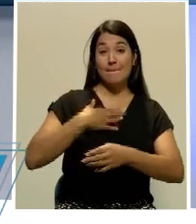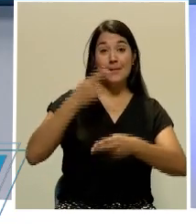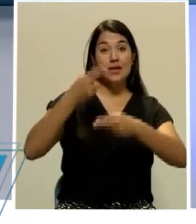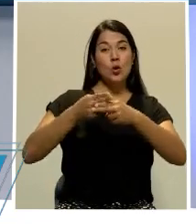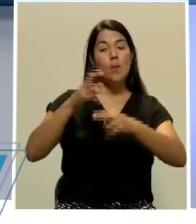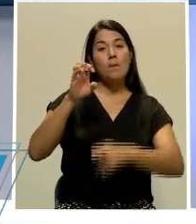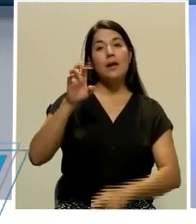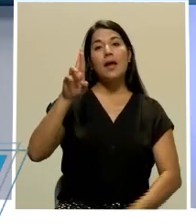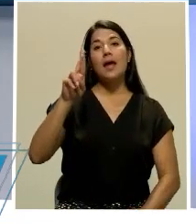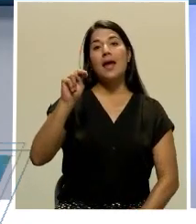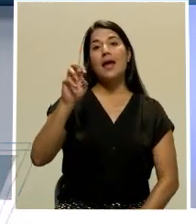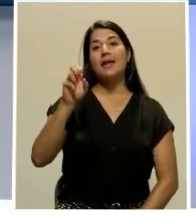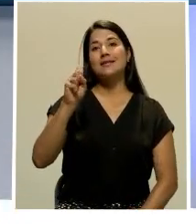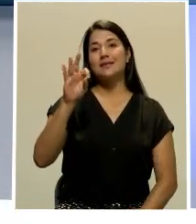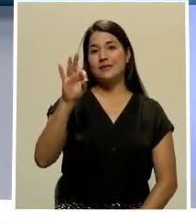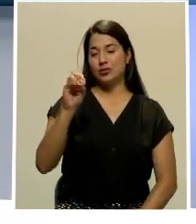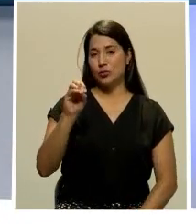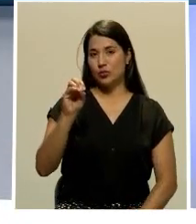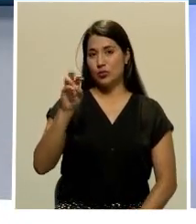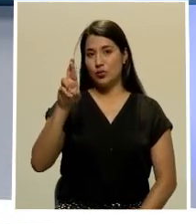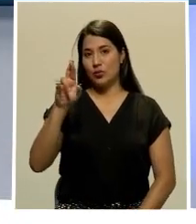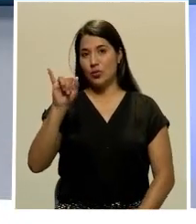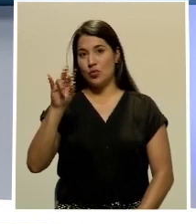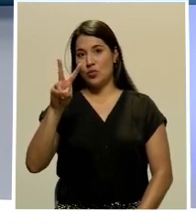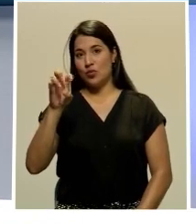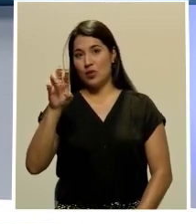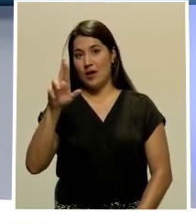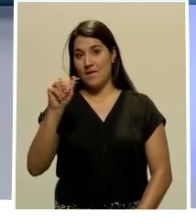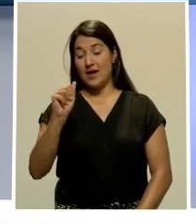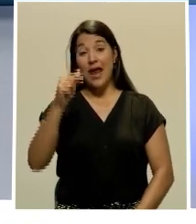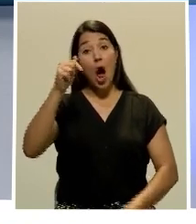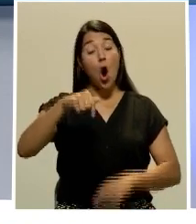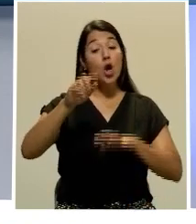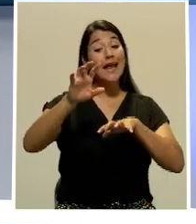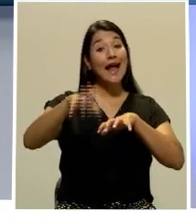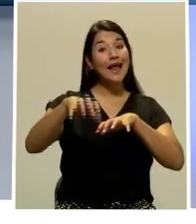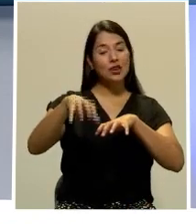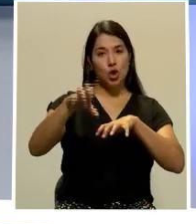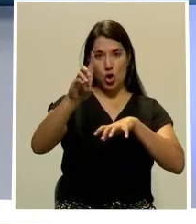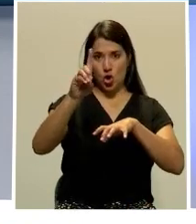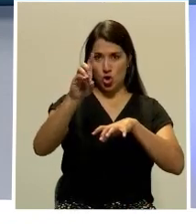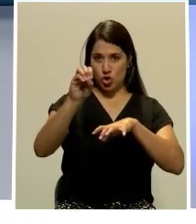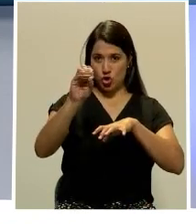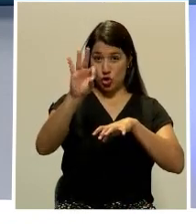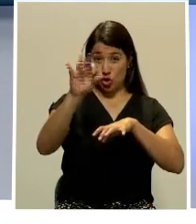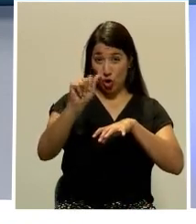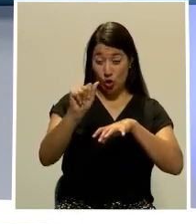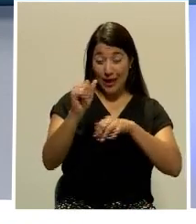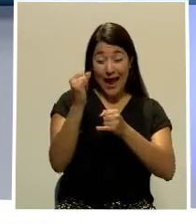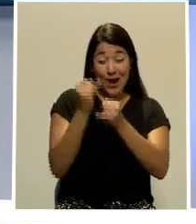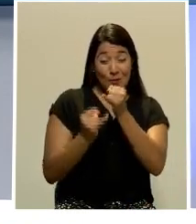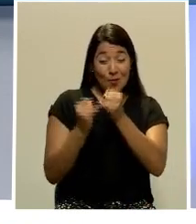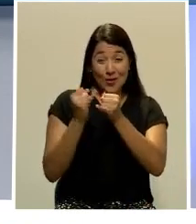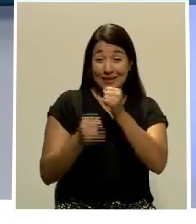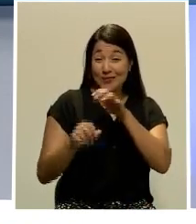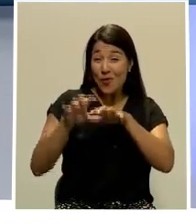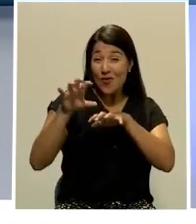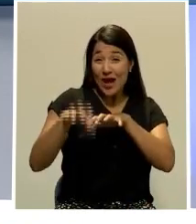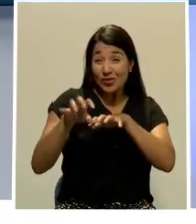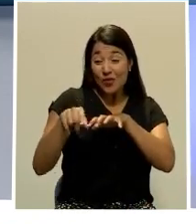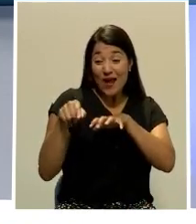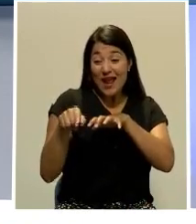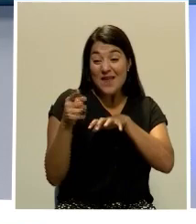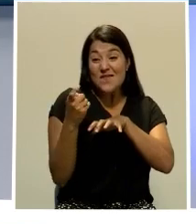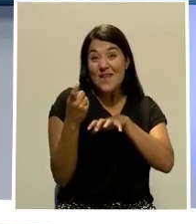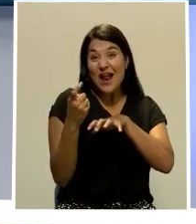soy Ernesto Rivera. Hoy el Cantón de Dota, el último pedacito de Costa Rica que quedaba